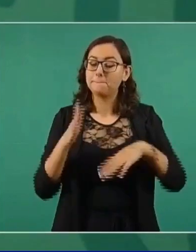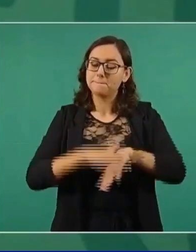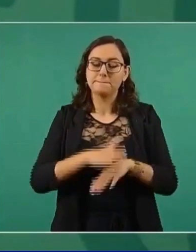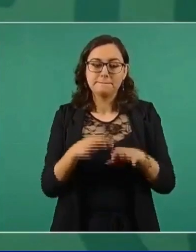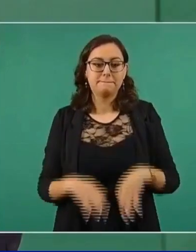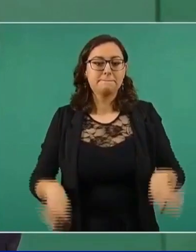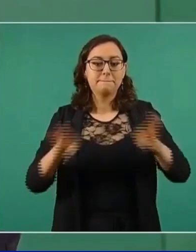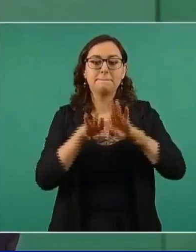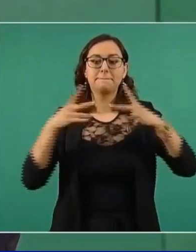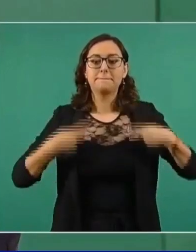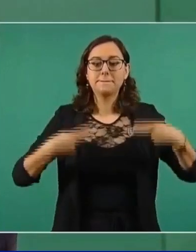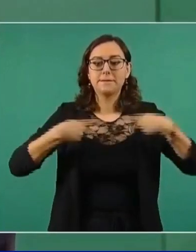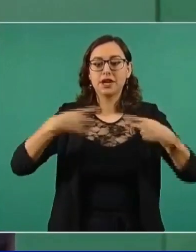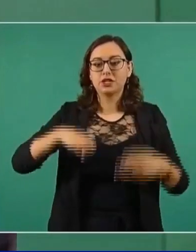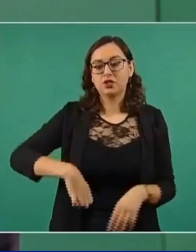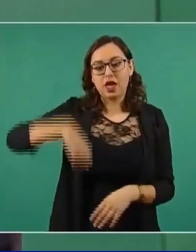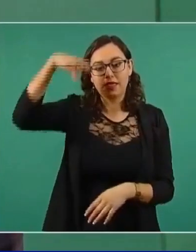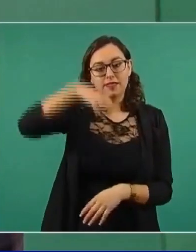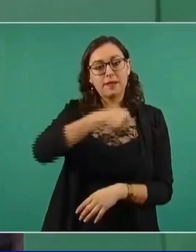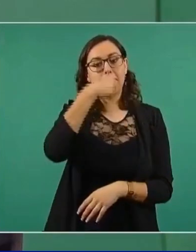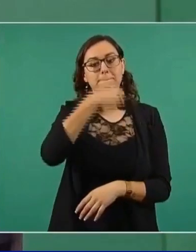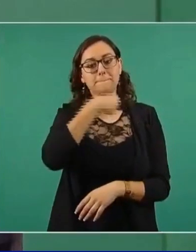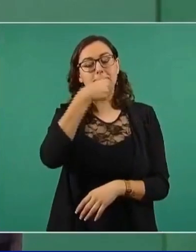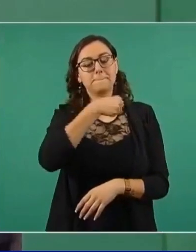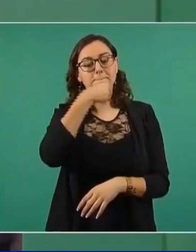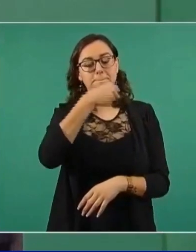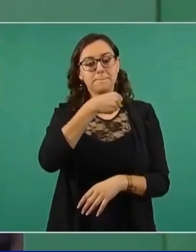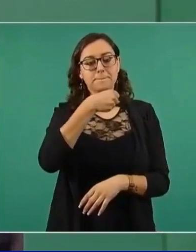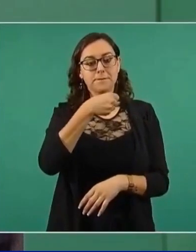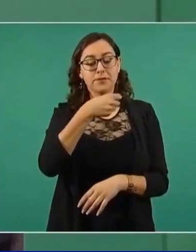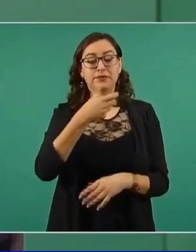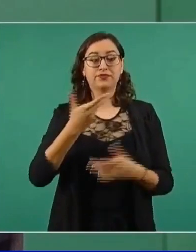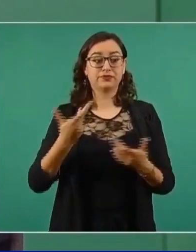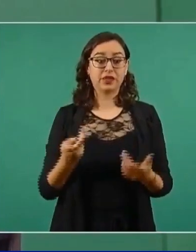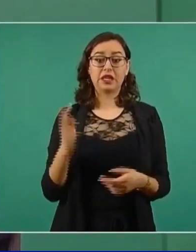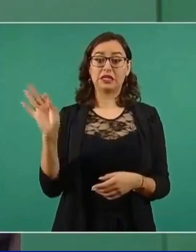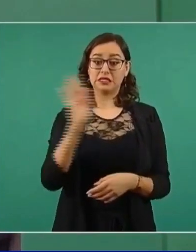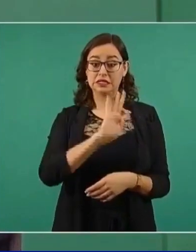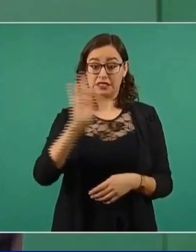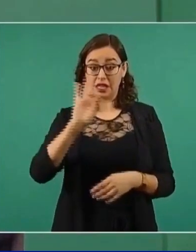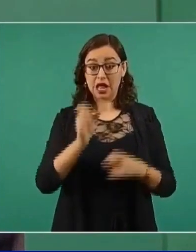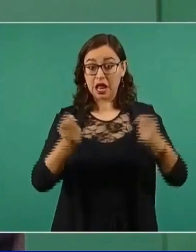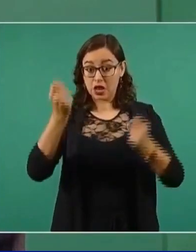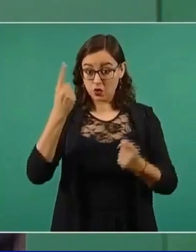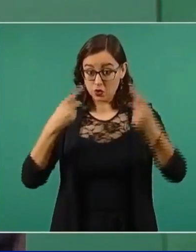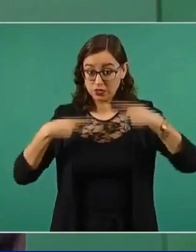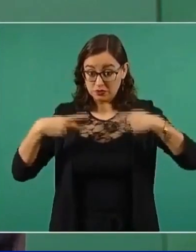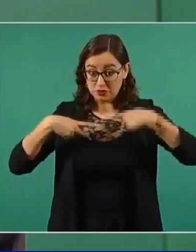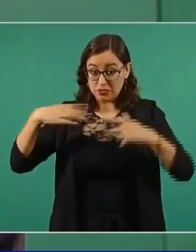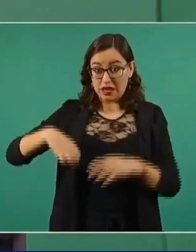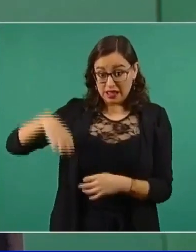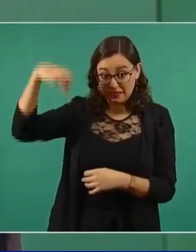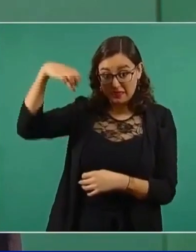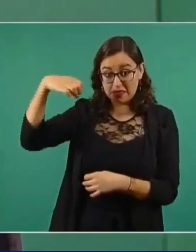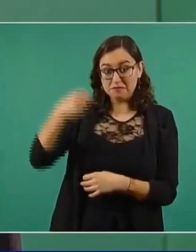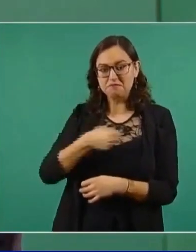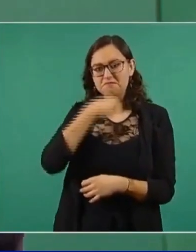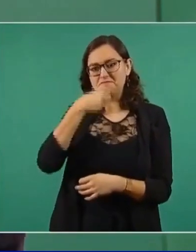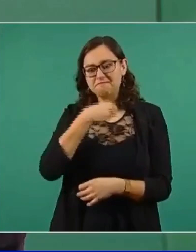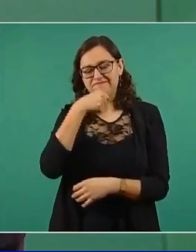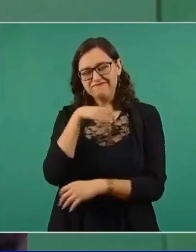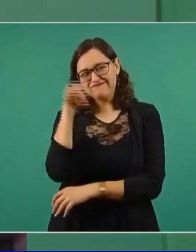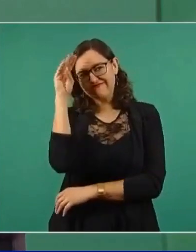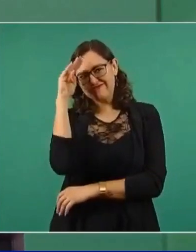Si queda gente que no se vacunó porque lo estaba